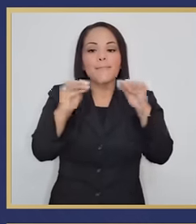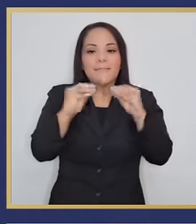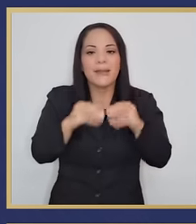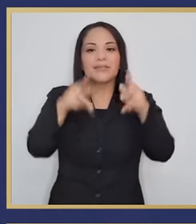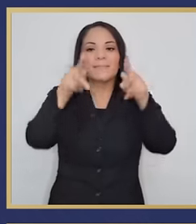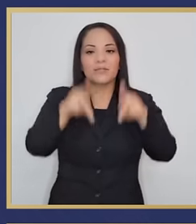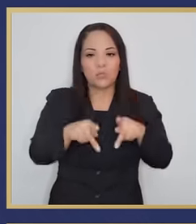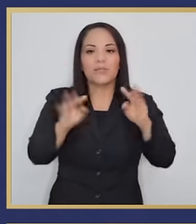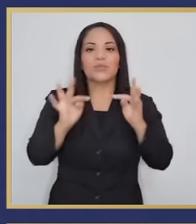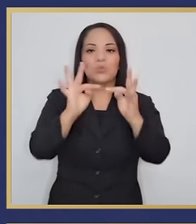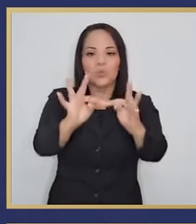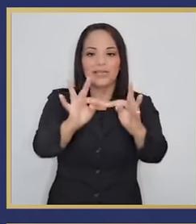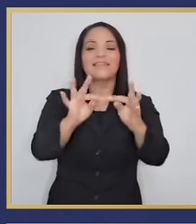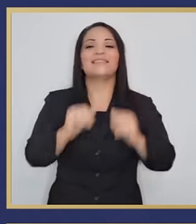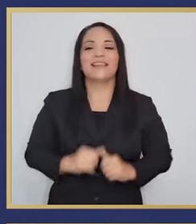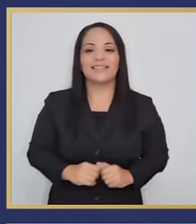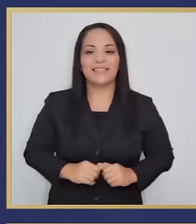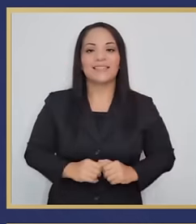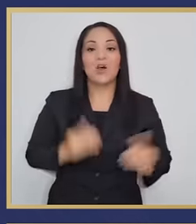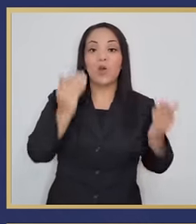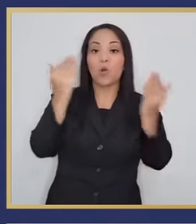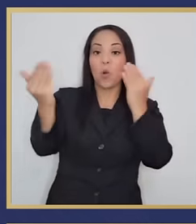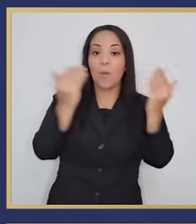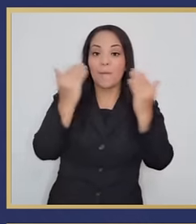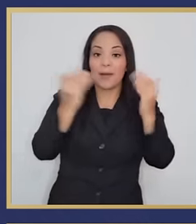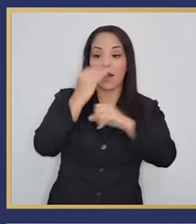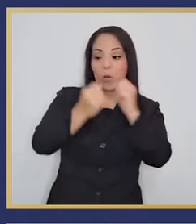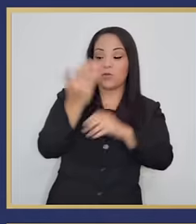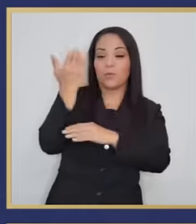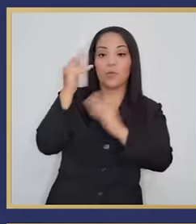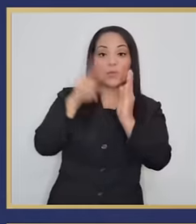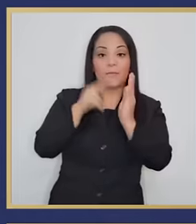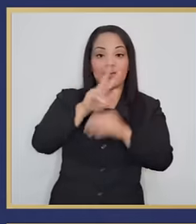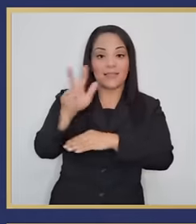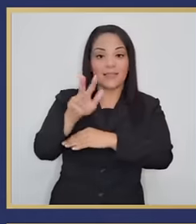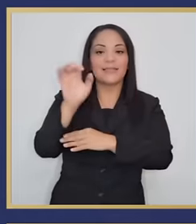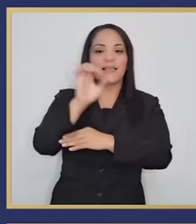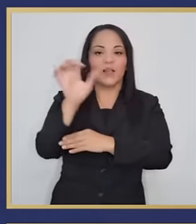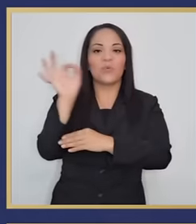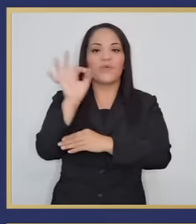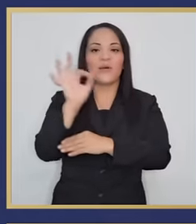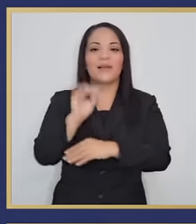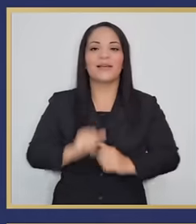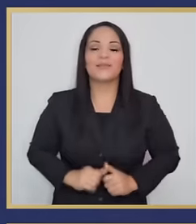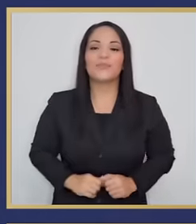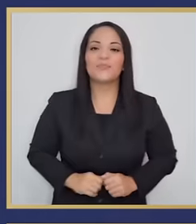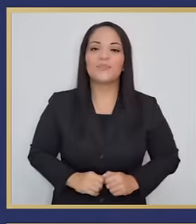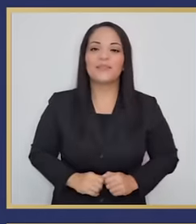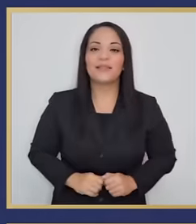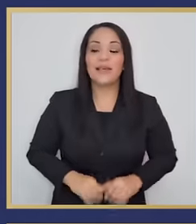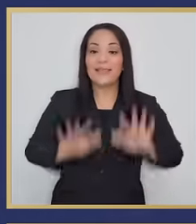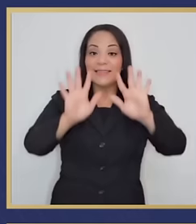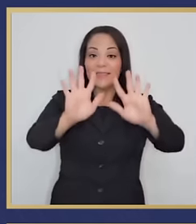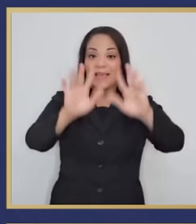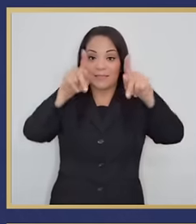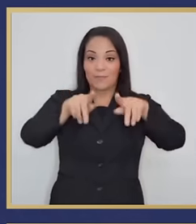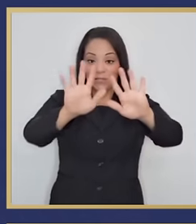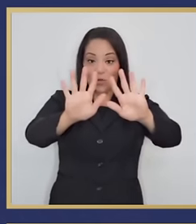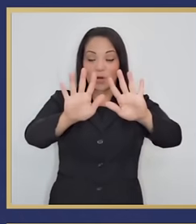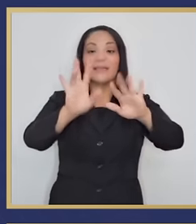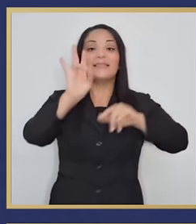.5% más turistas respecto a los dos mismos meses del año pasado.